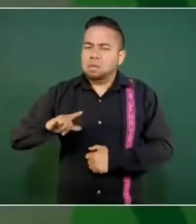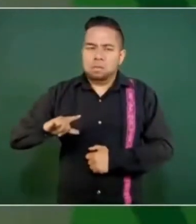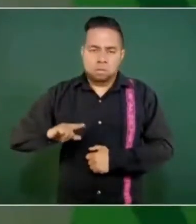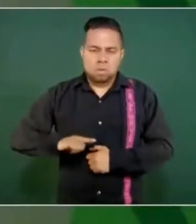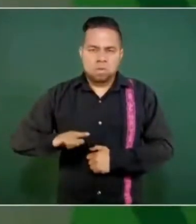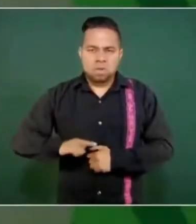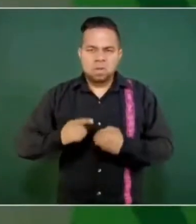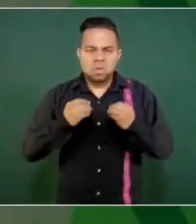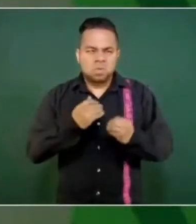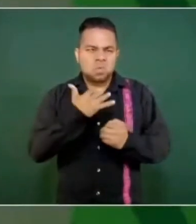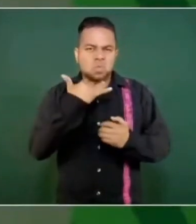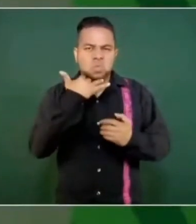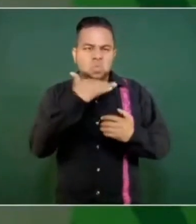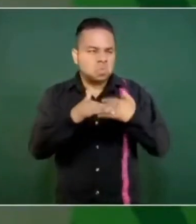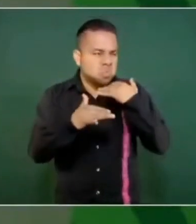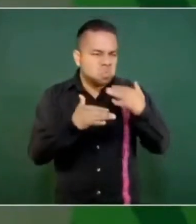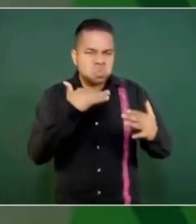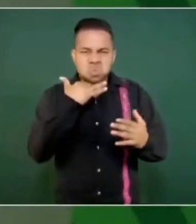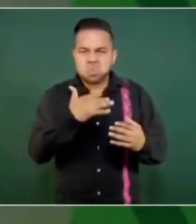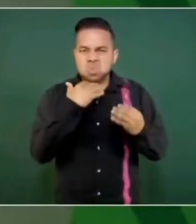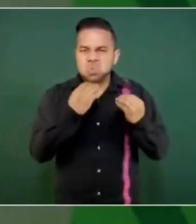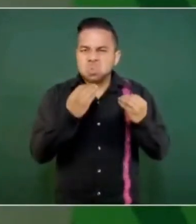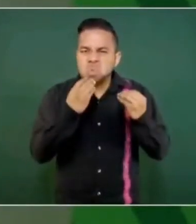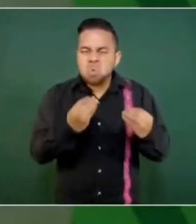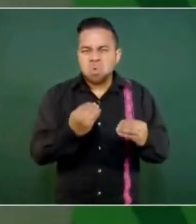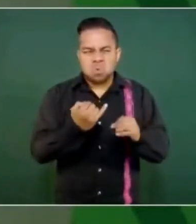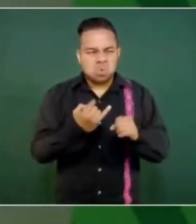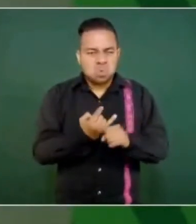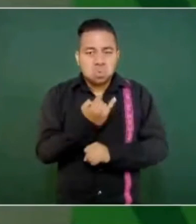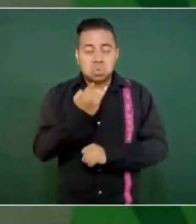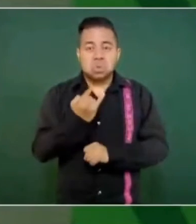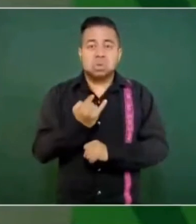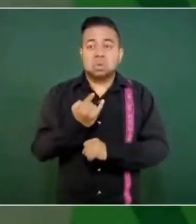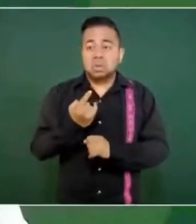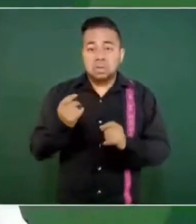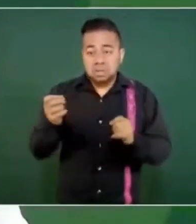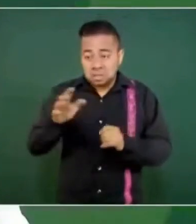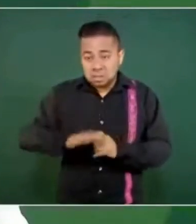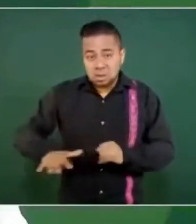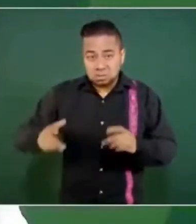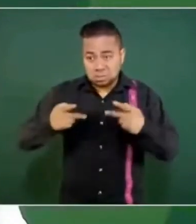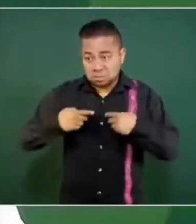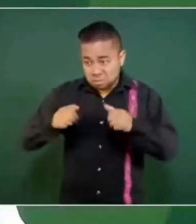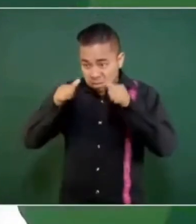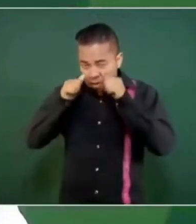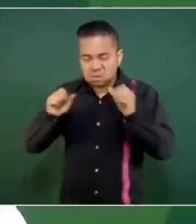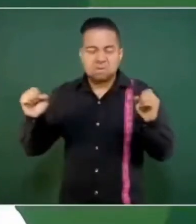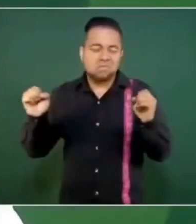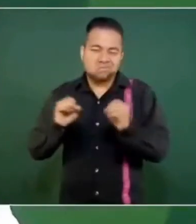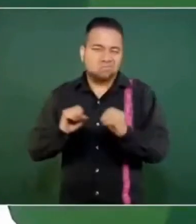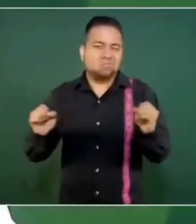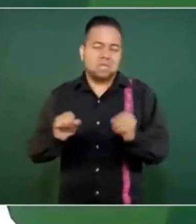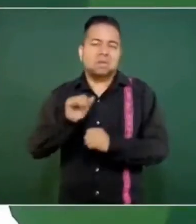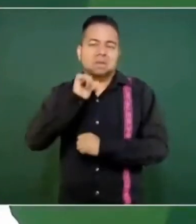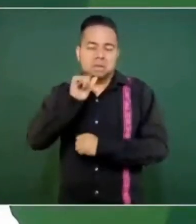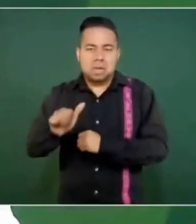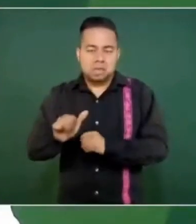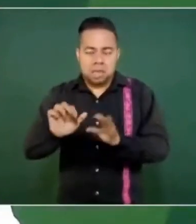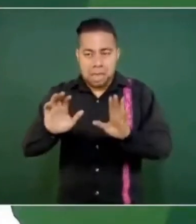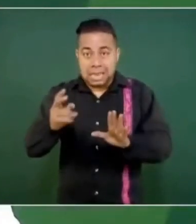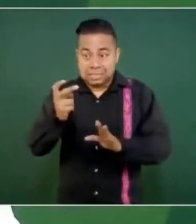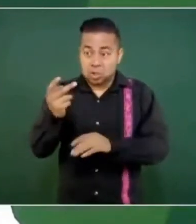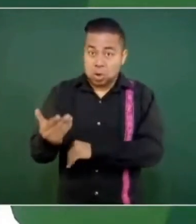que se tiene. Lo importante es que ya inició una nueva etapa